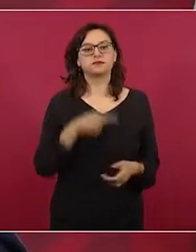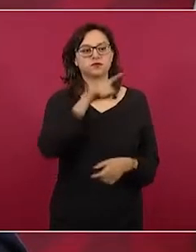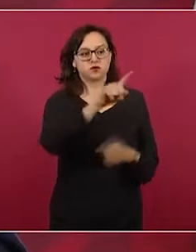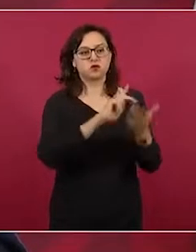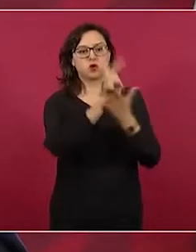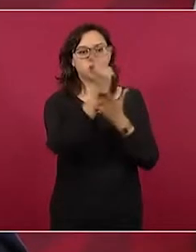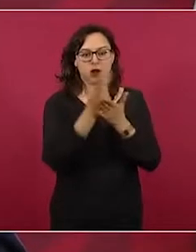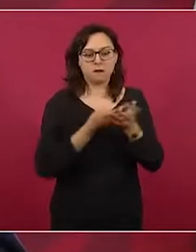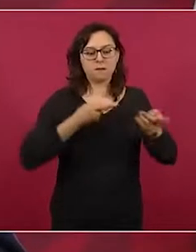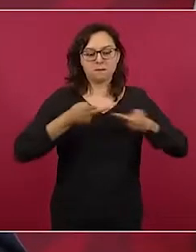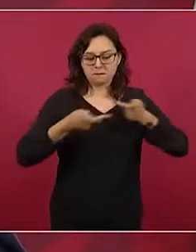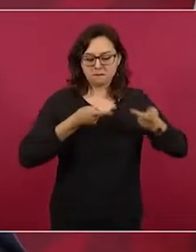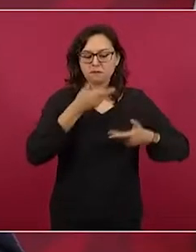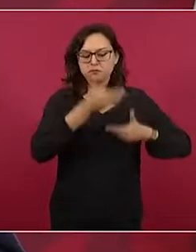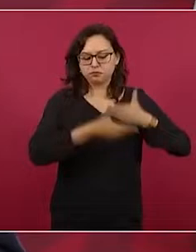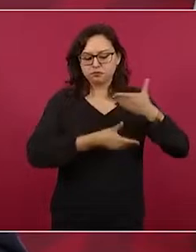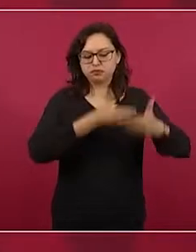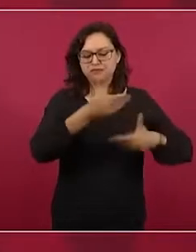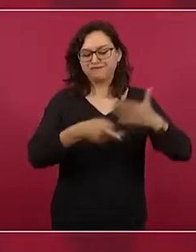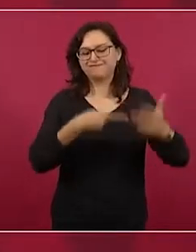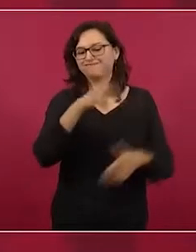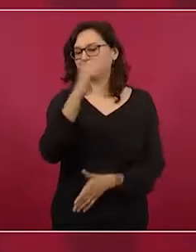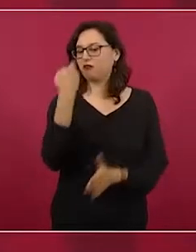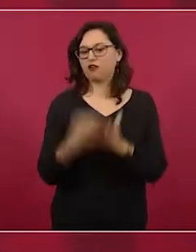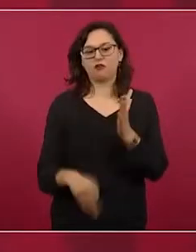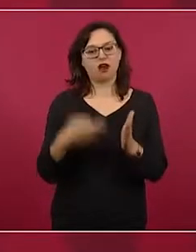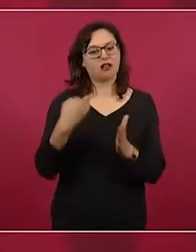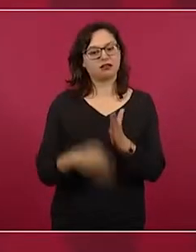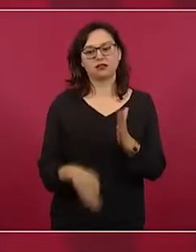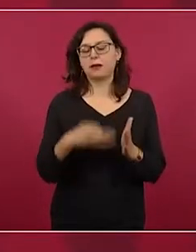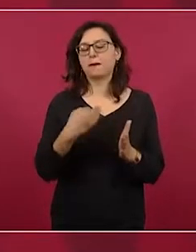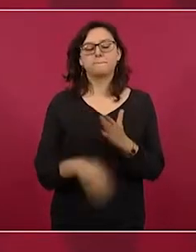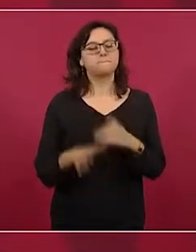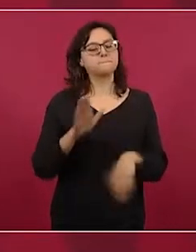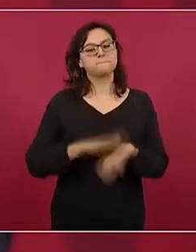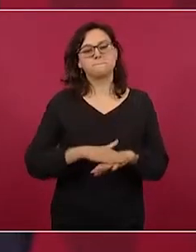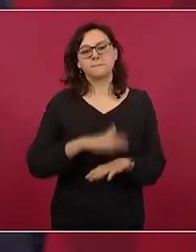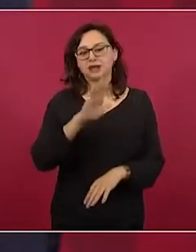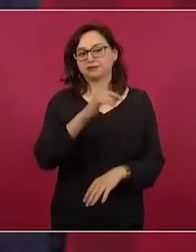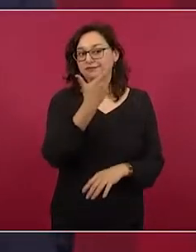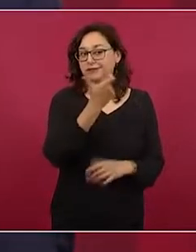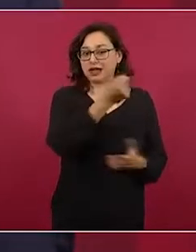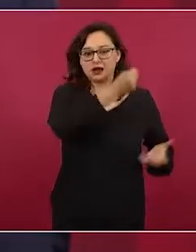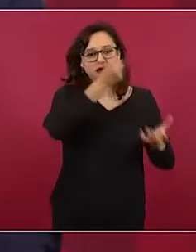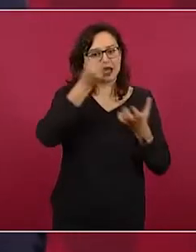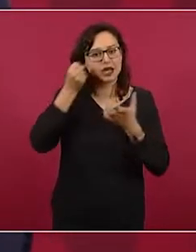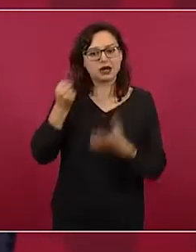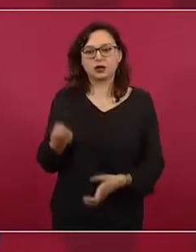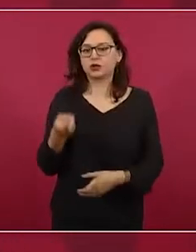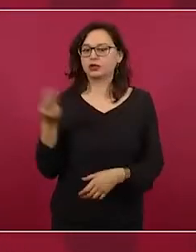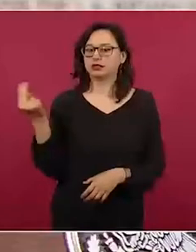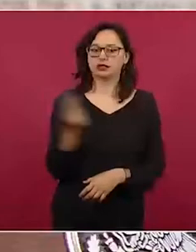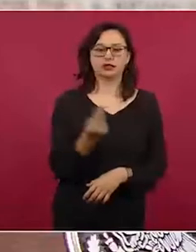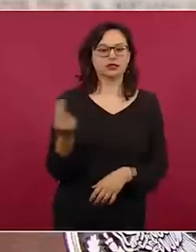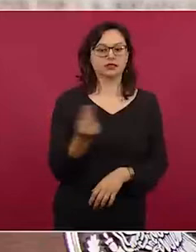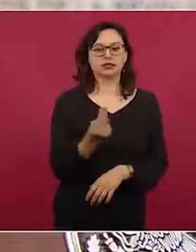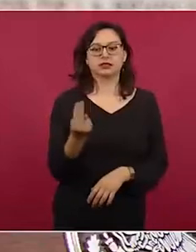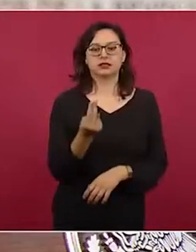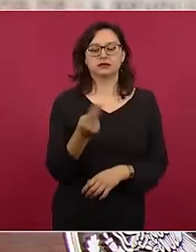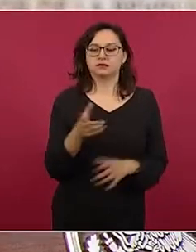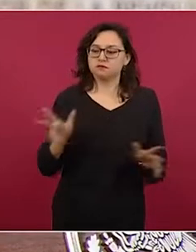falta más, faltan más recursos para